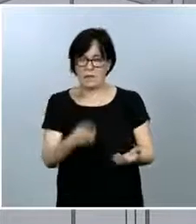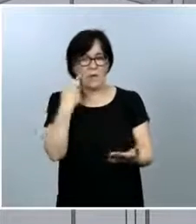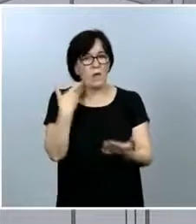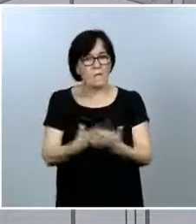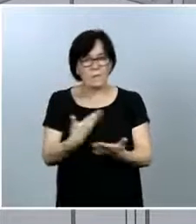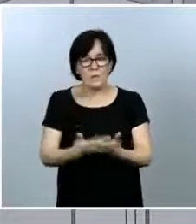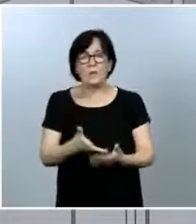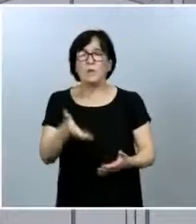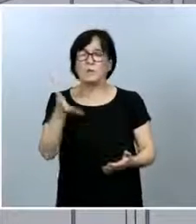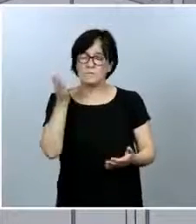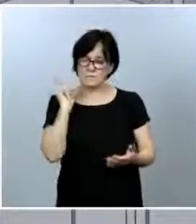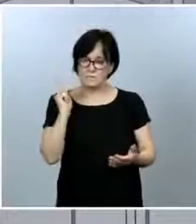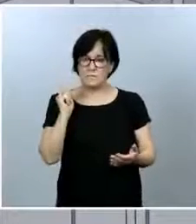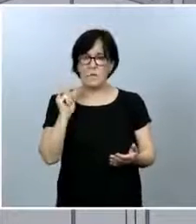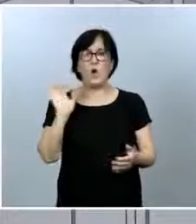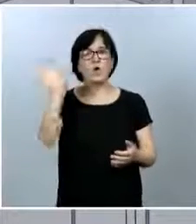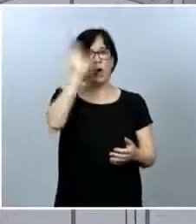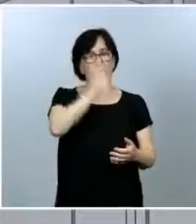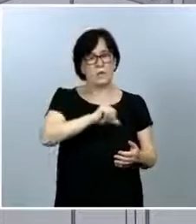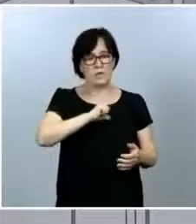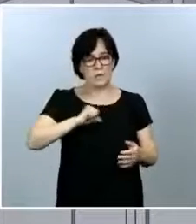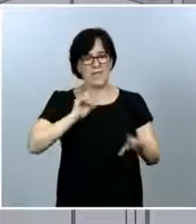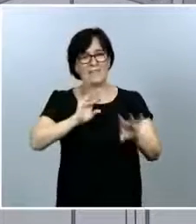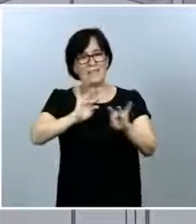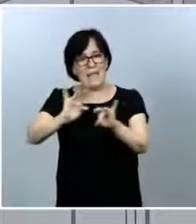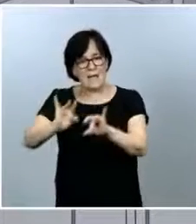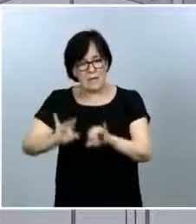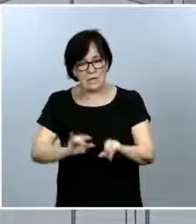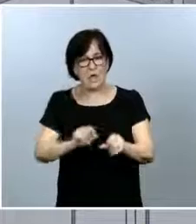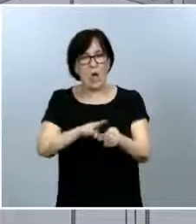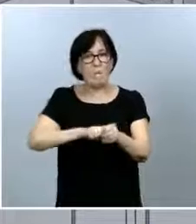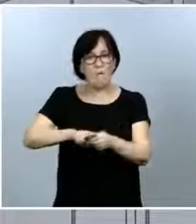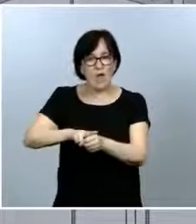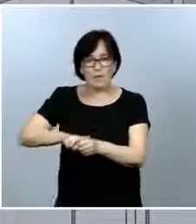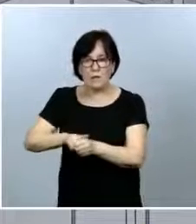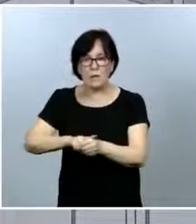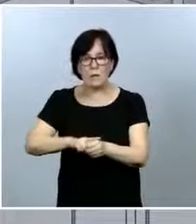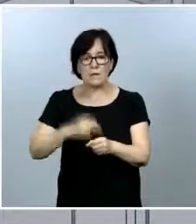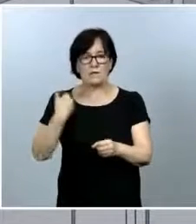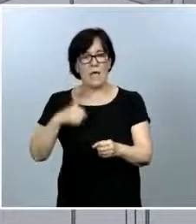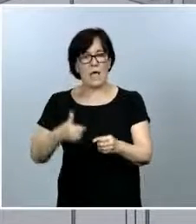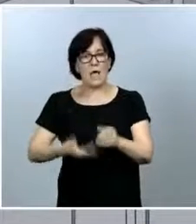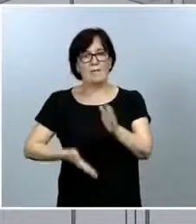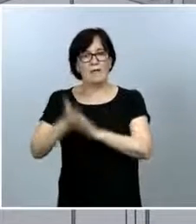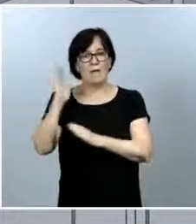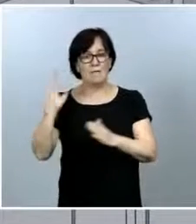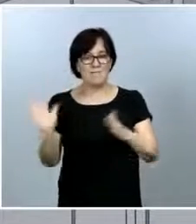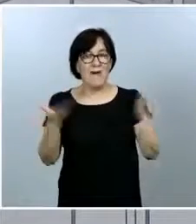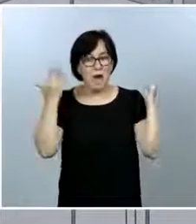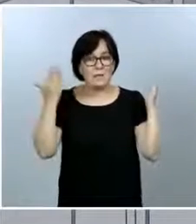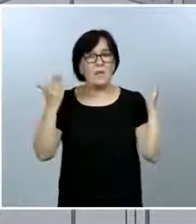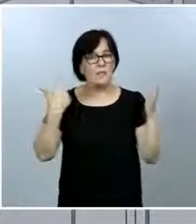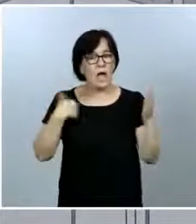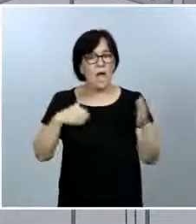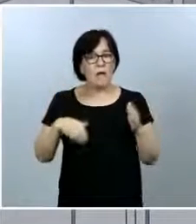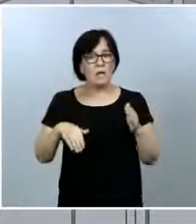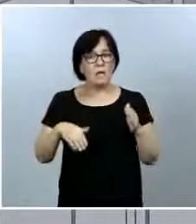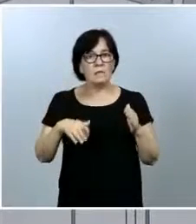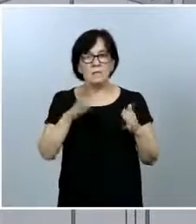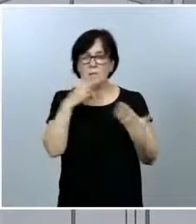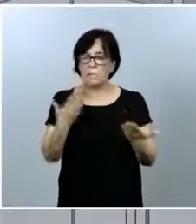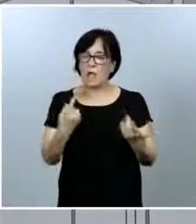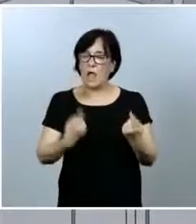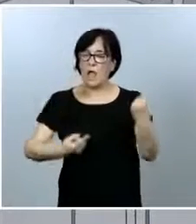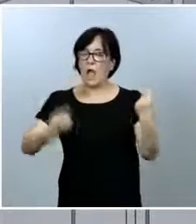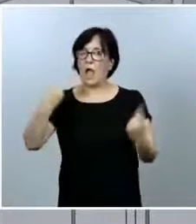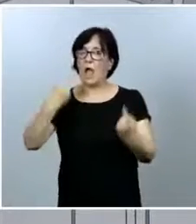Tenemos comunidades autónomas, territorios, provincias que han pasado de fase pero en varios de ellos estamos